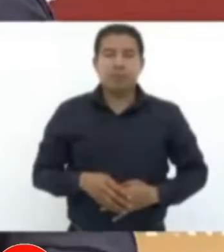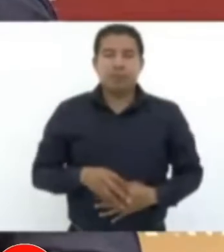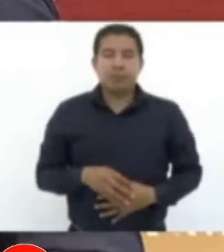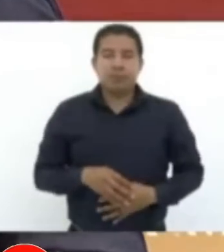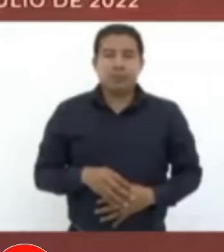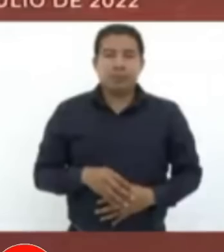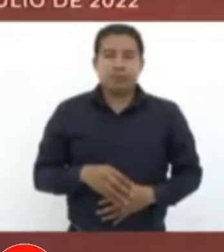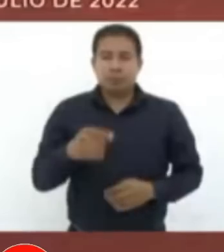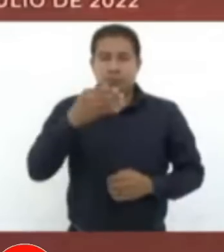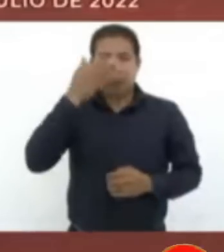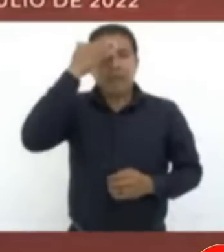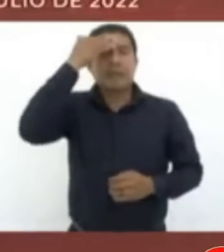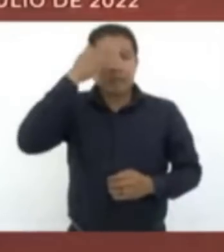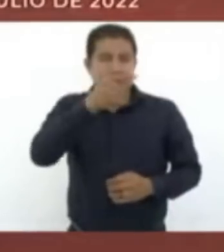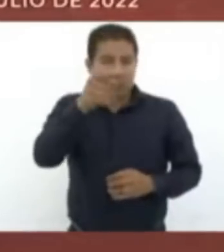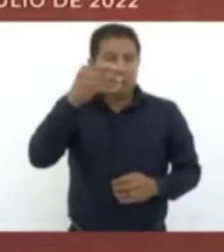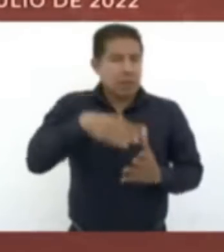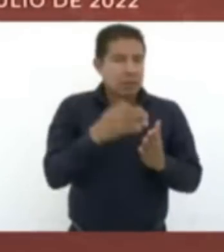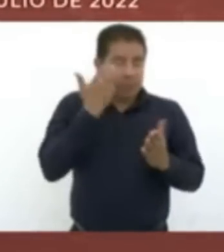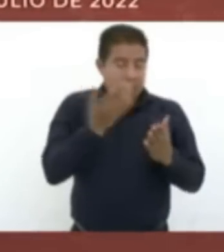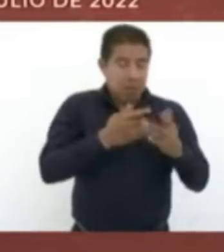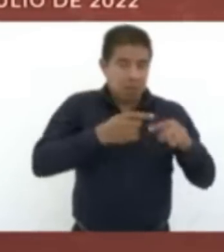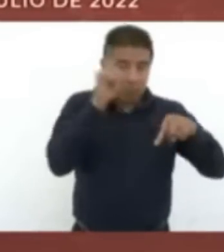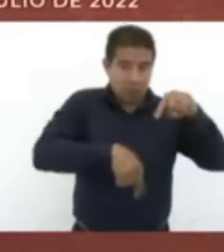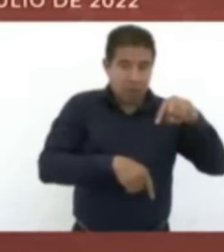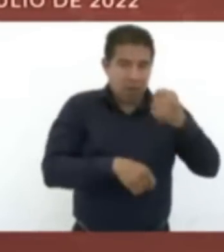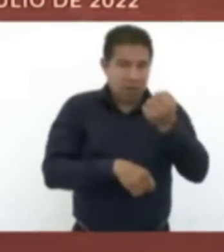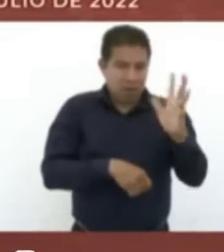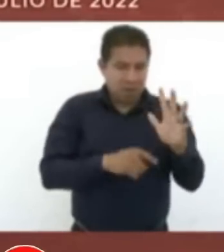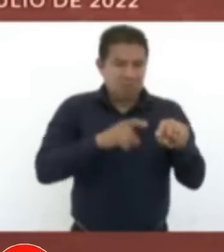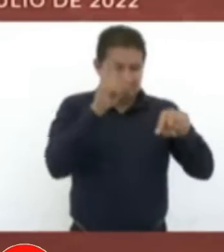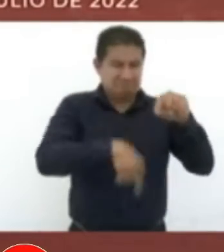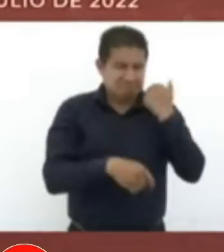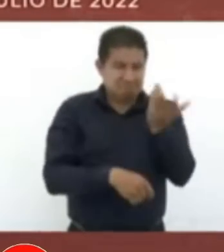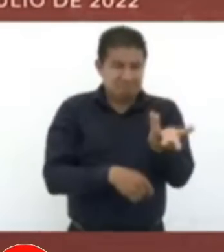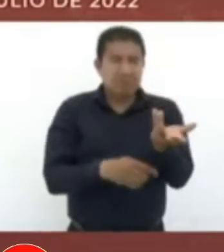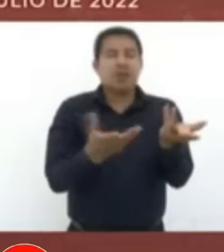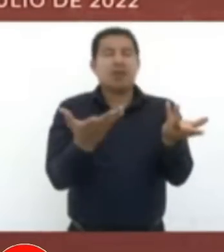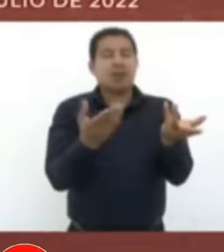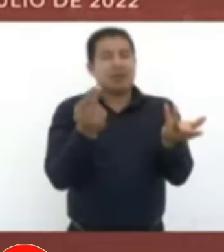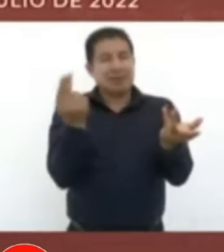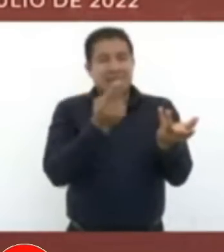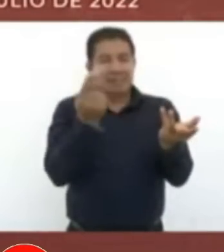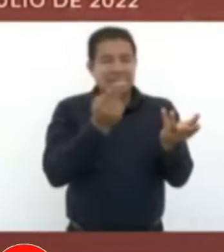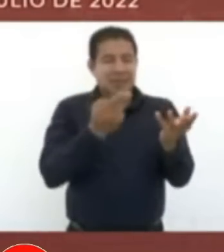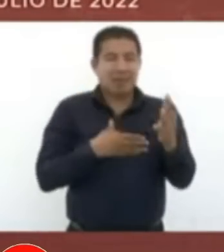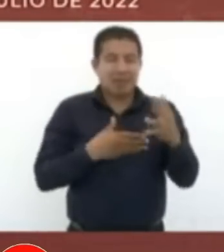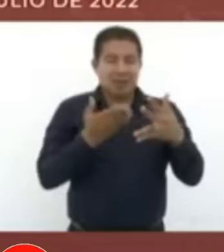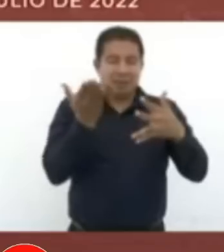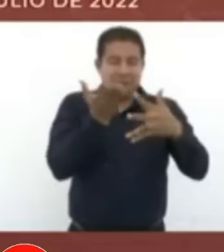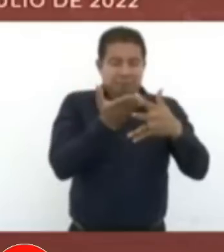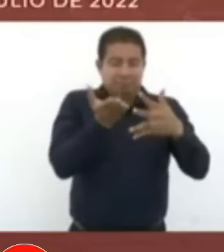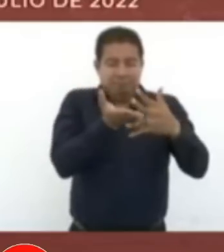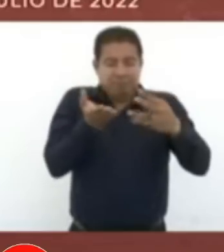Saben que para quitarlo necesitarían dos terceras partes de los